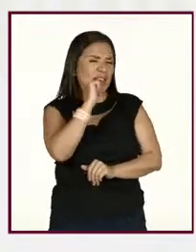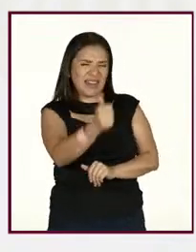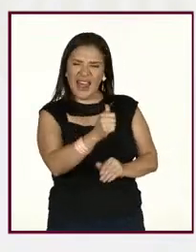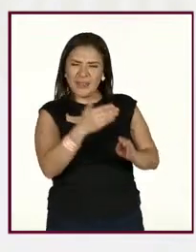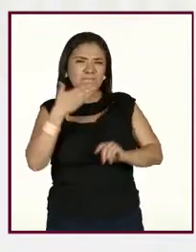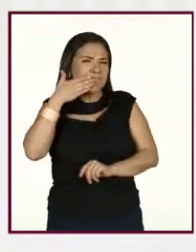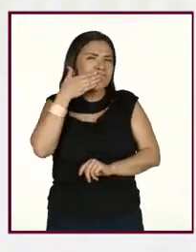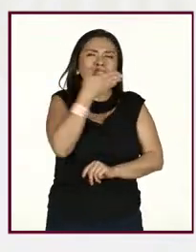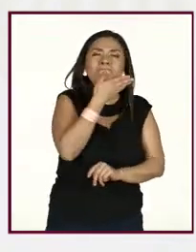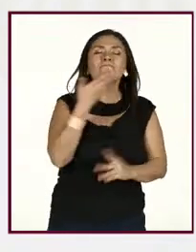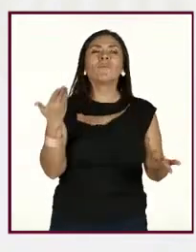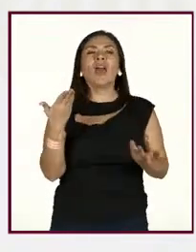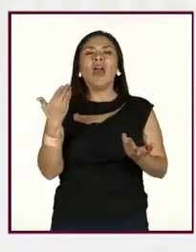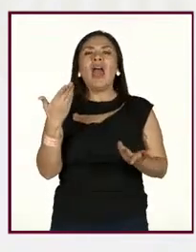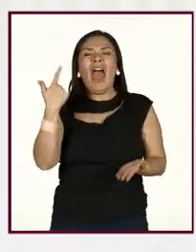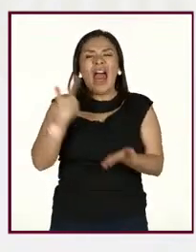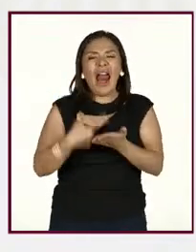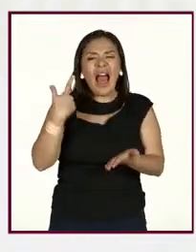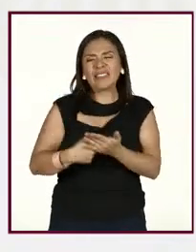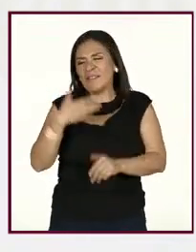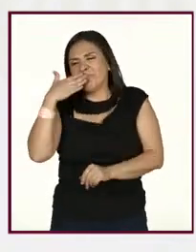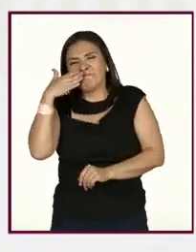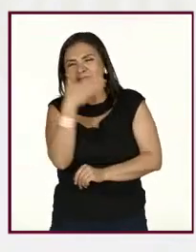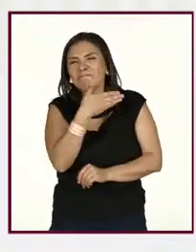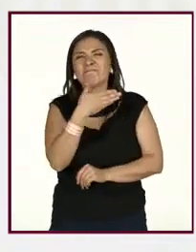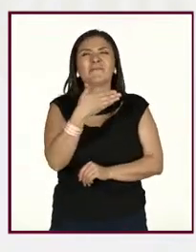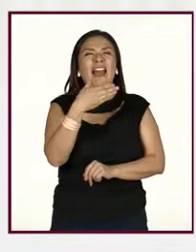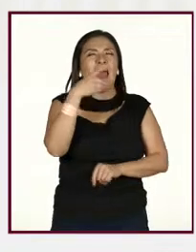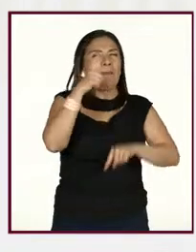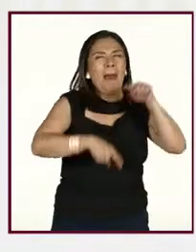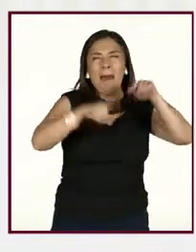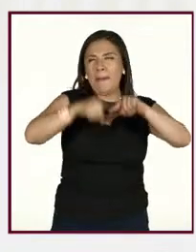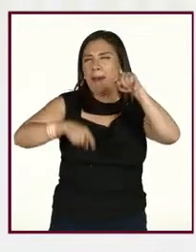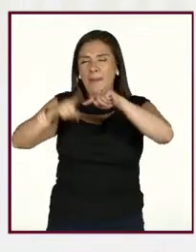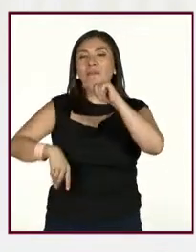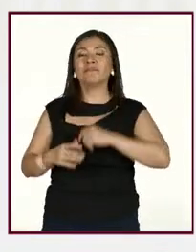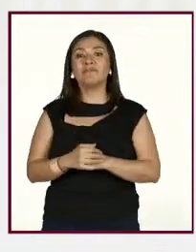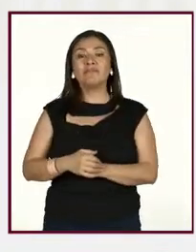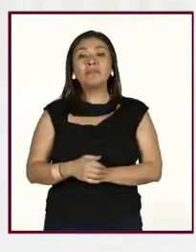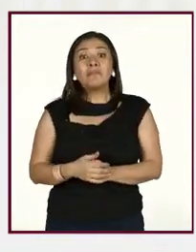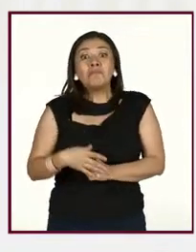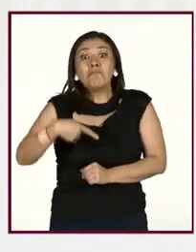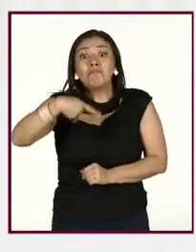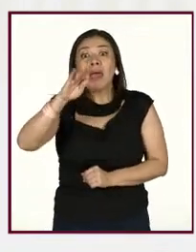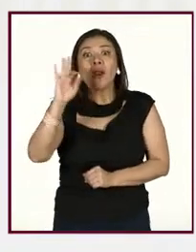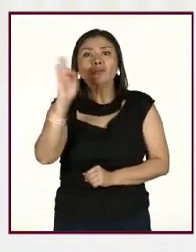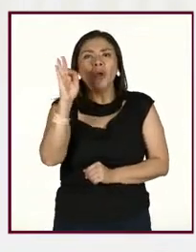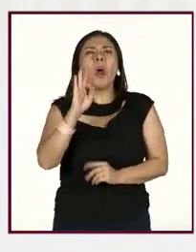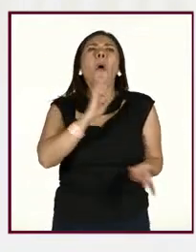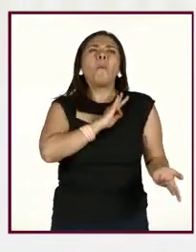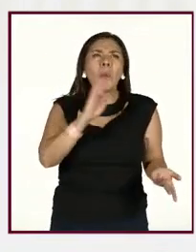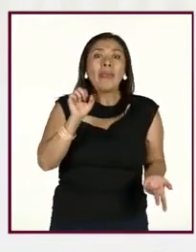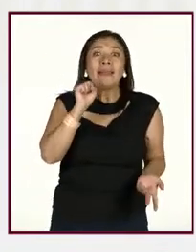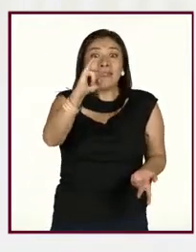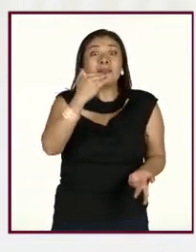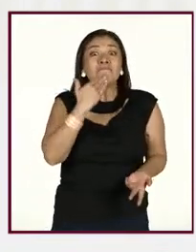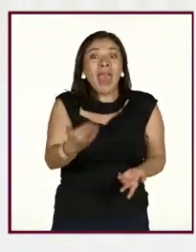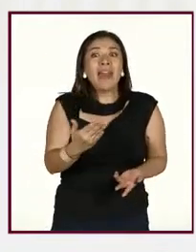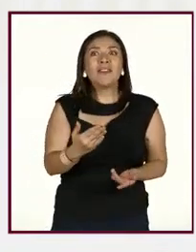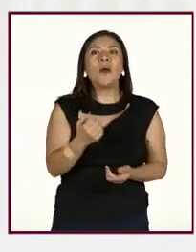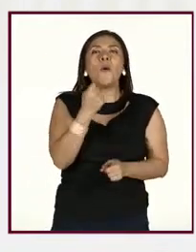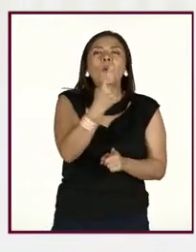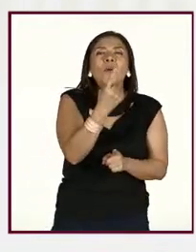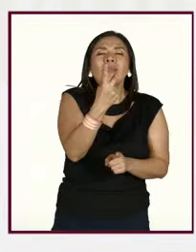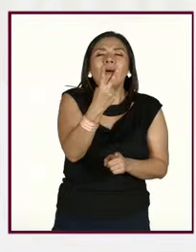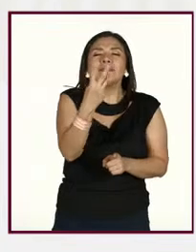carbohidratos, y, pues, a lo mejor lo lograrán unos días,